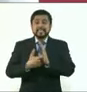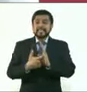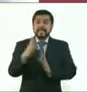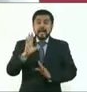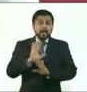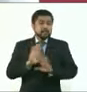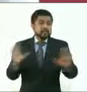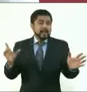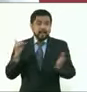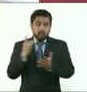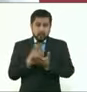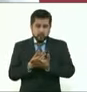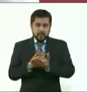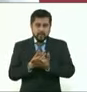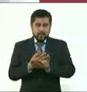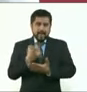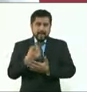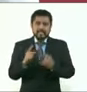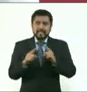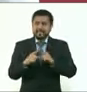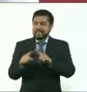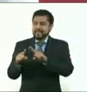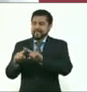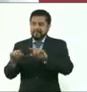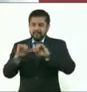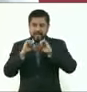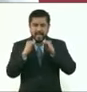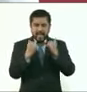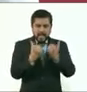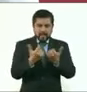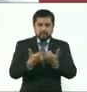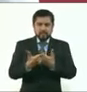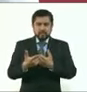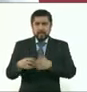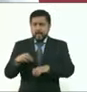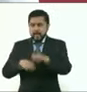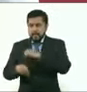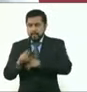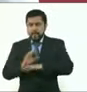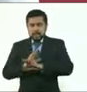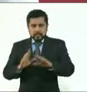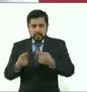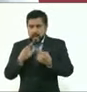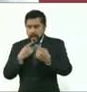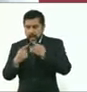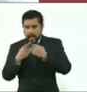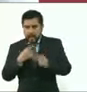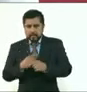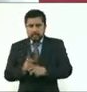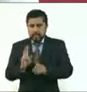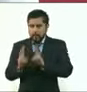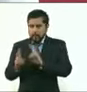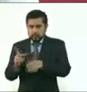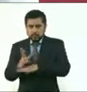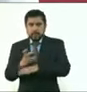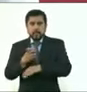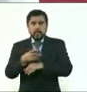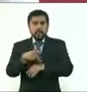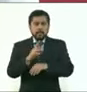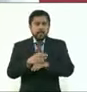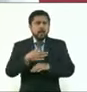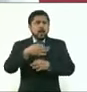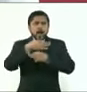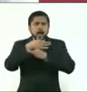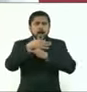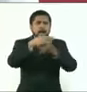las asociaciones, las diferentes asociaciones de autos, y que en breve también anunciaremos. Pero darle certidumbre que no se va a